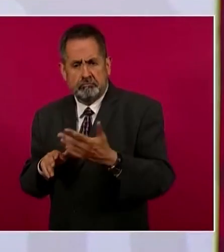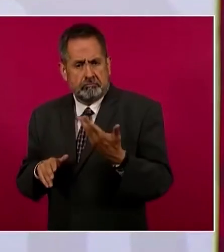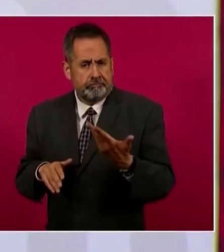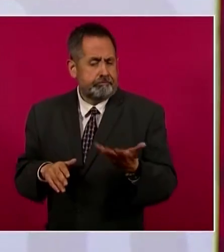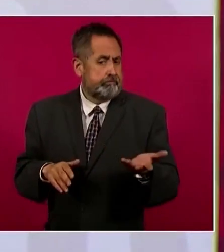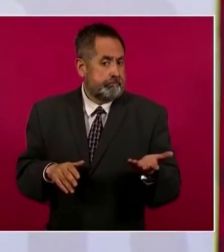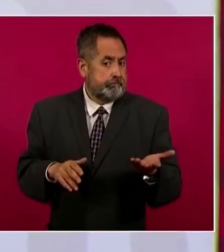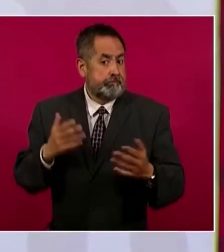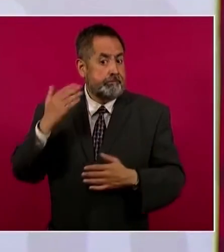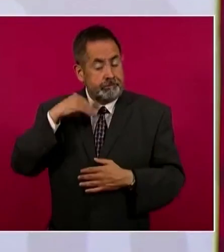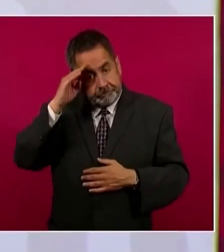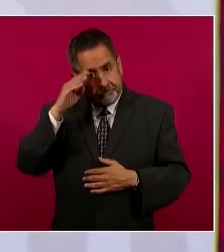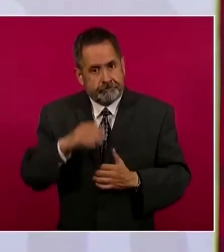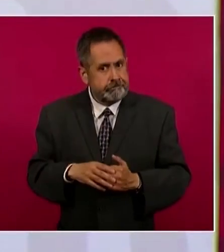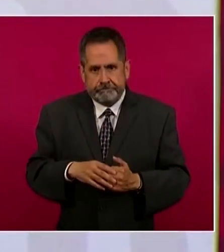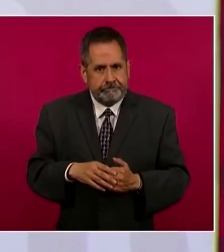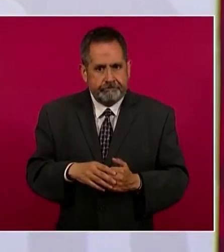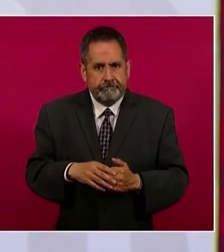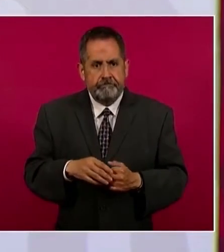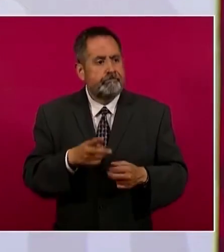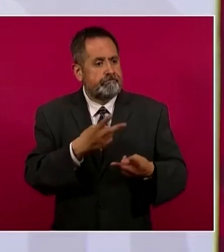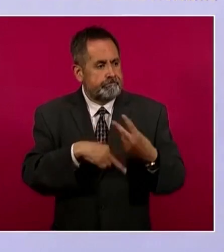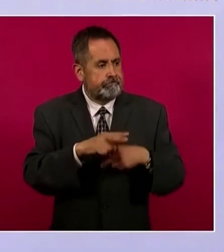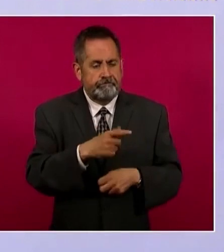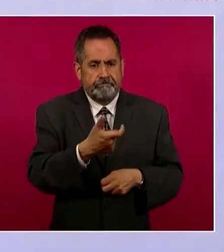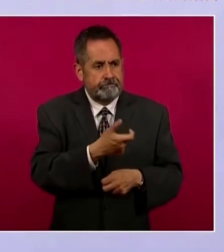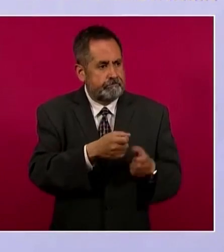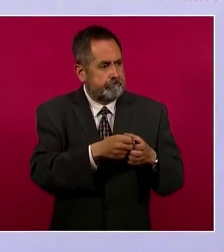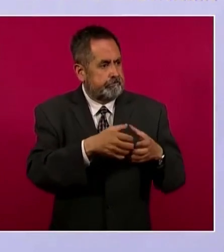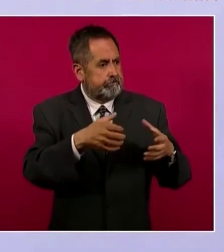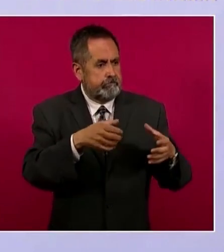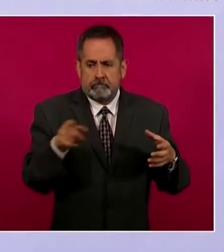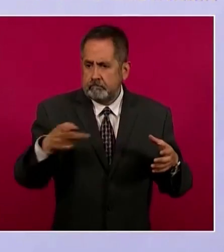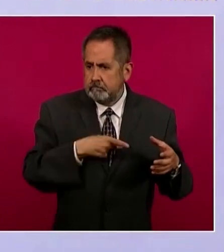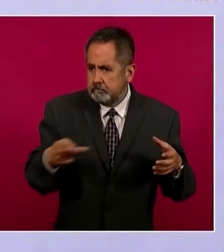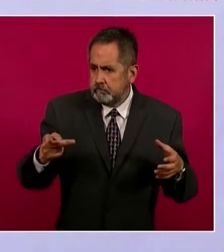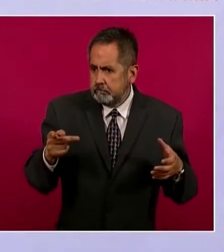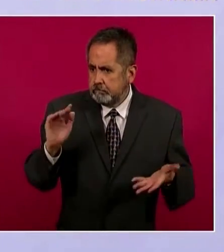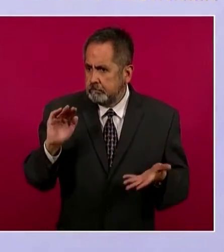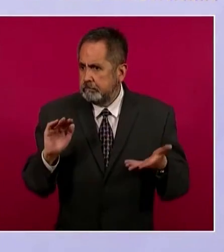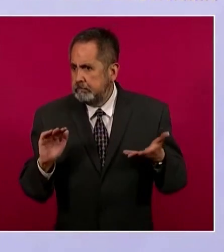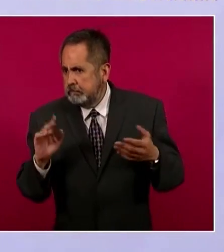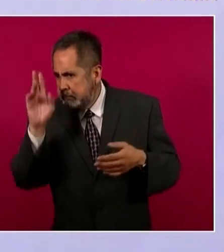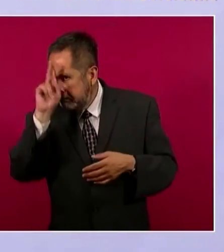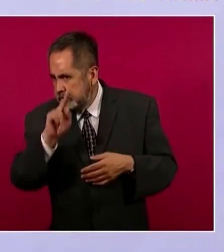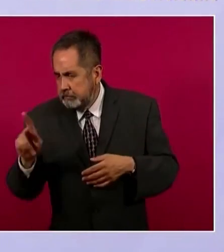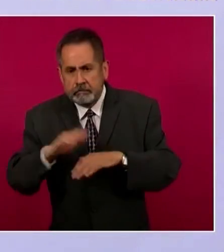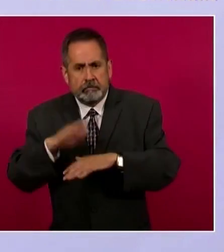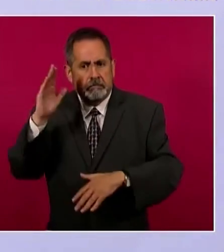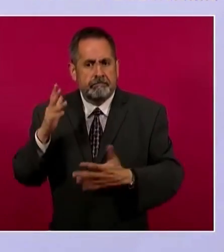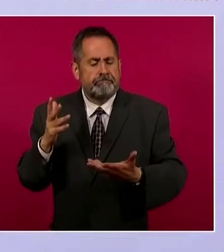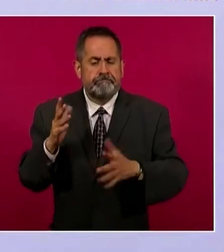riqueza. Pero cuando vemos que ha habido crecimiento económico y que la pobreza y desigualdad en lugar de bajar han subido, nos ha hecho